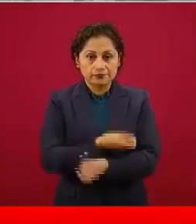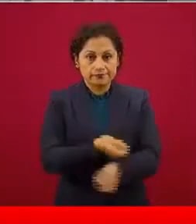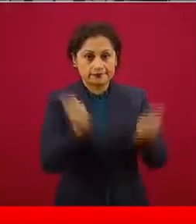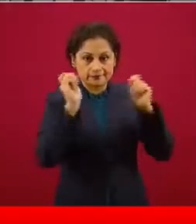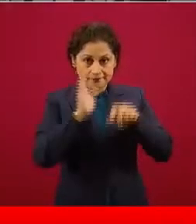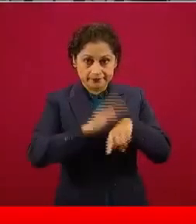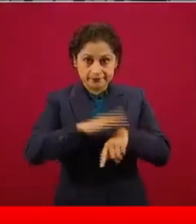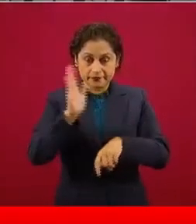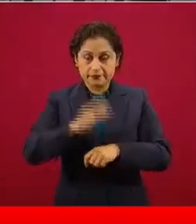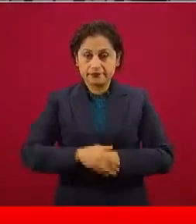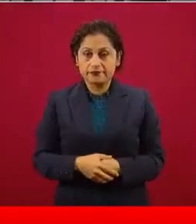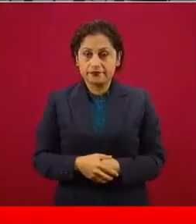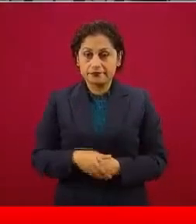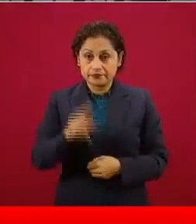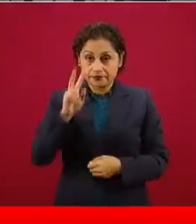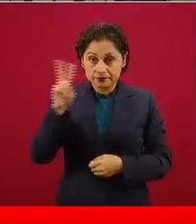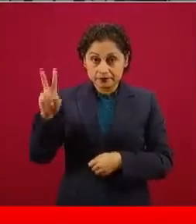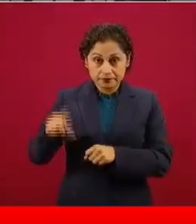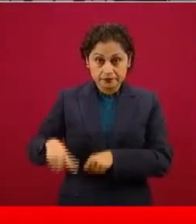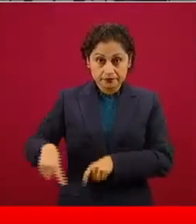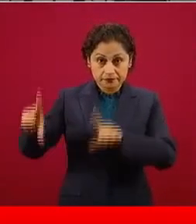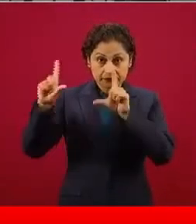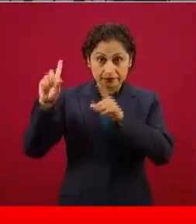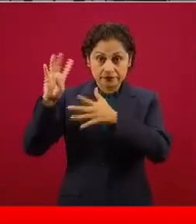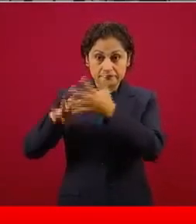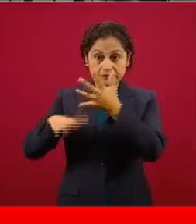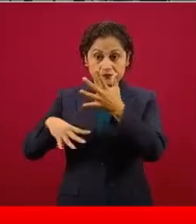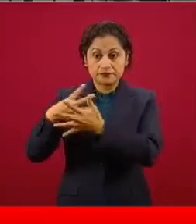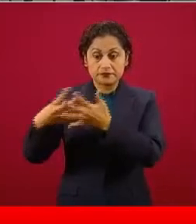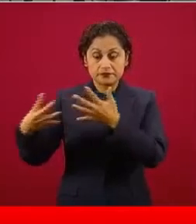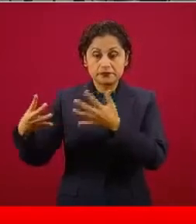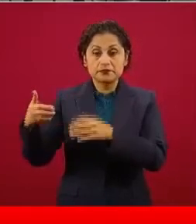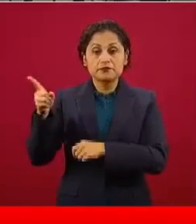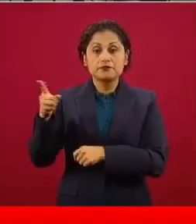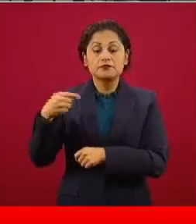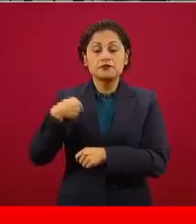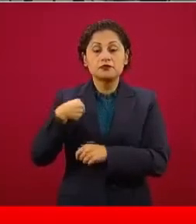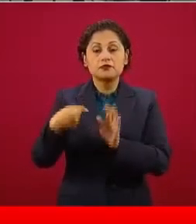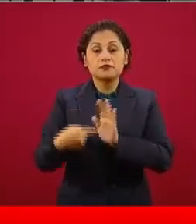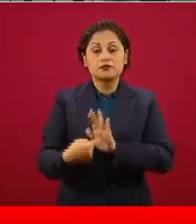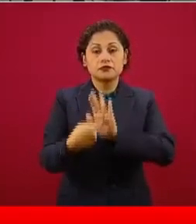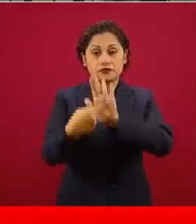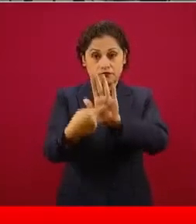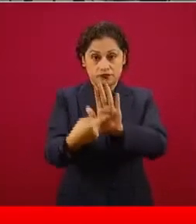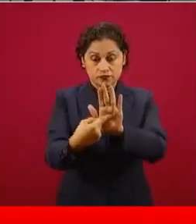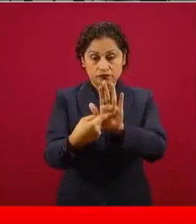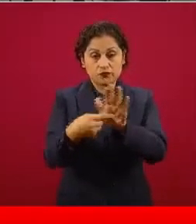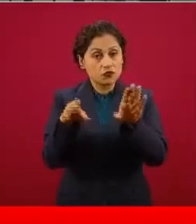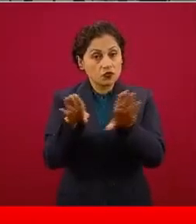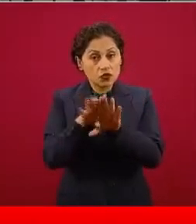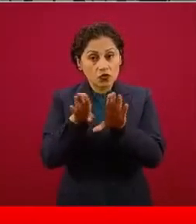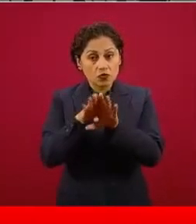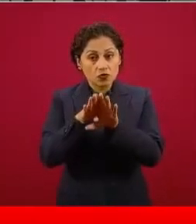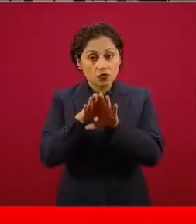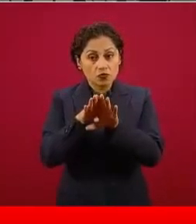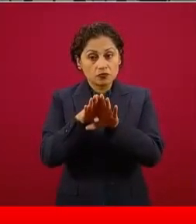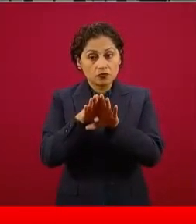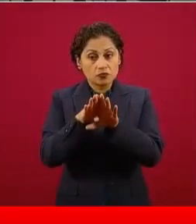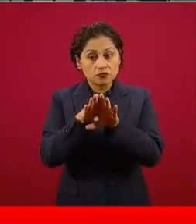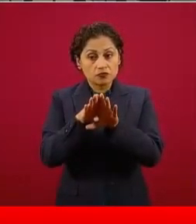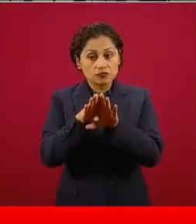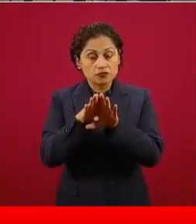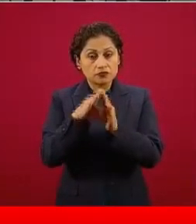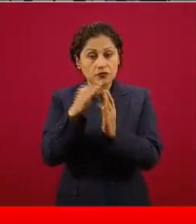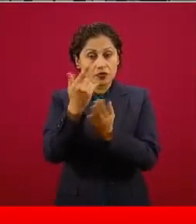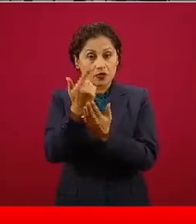En estos cuadros les muestro cómo se ha ido entregando, cómo se ha